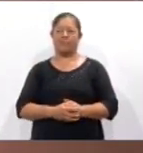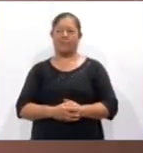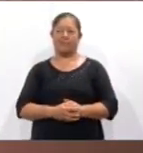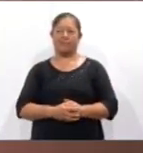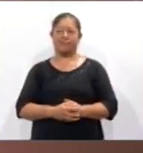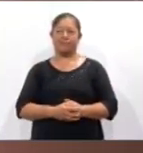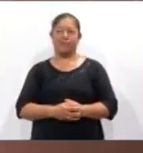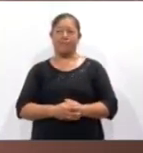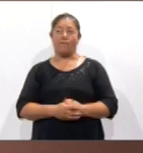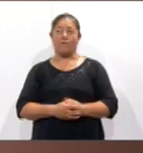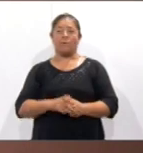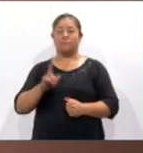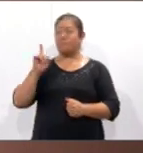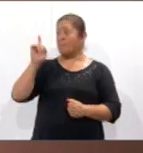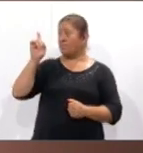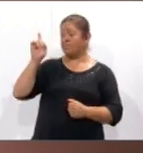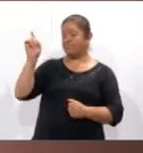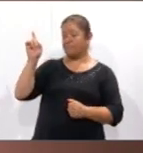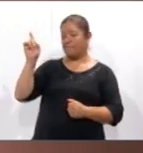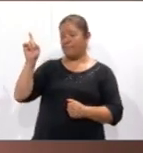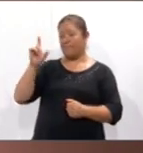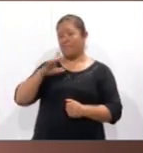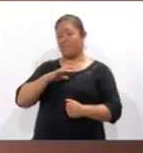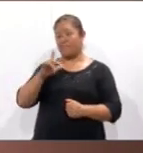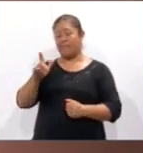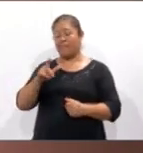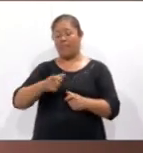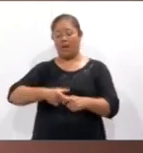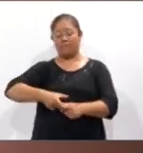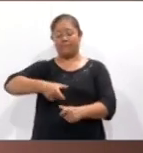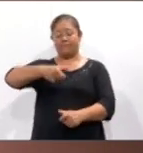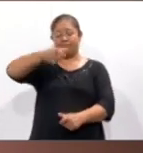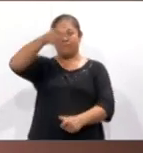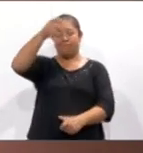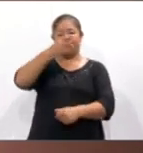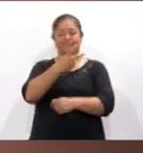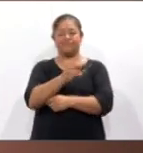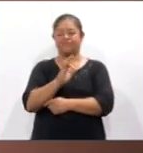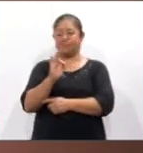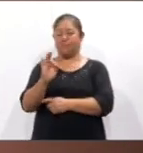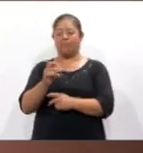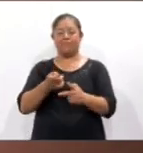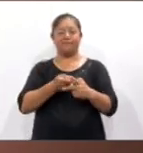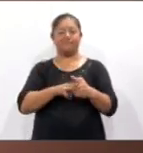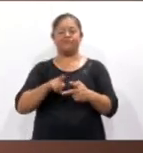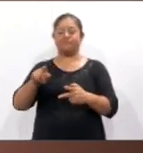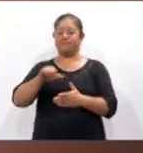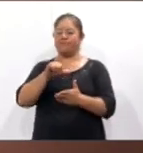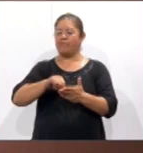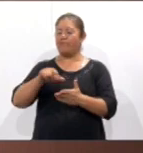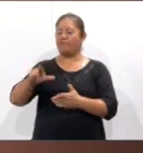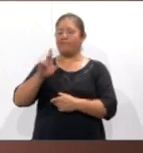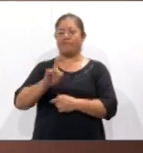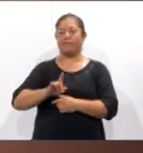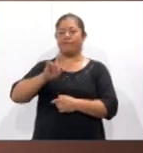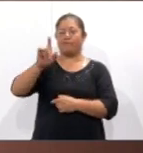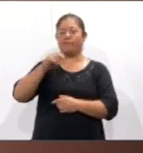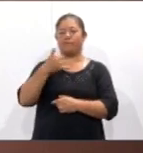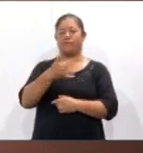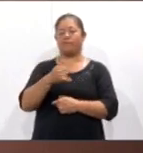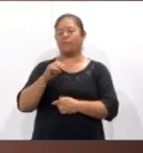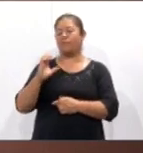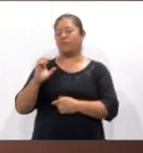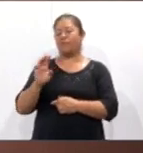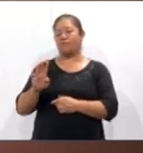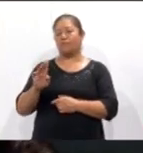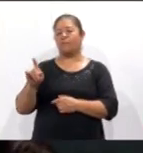La nave transportada por un cohete de larga marcha 2F partió del centro de lanzamiento de Yuquan, en